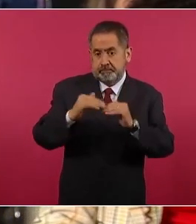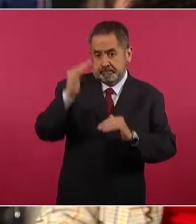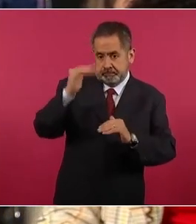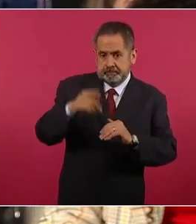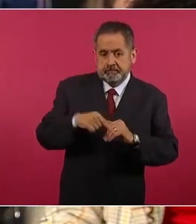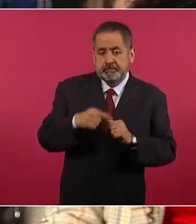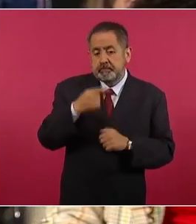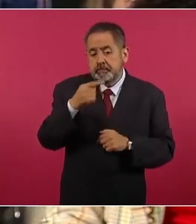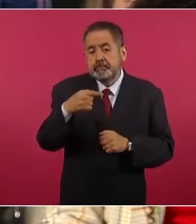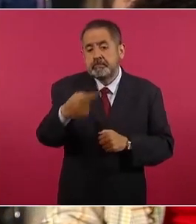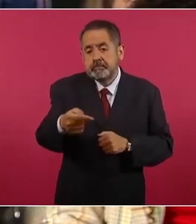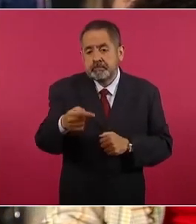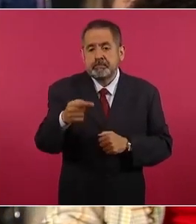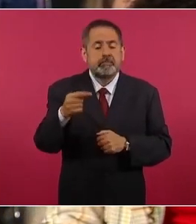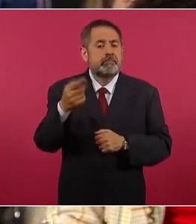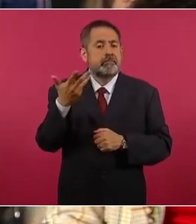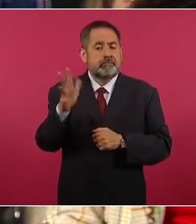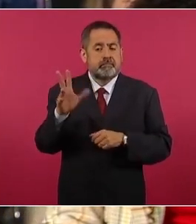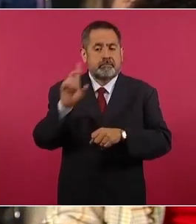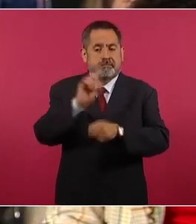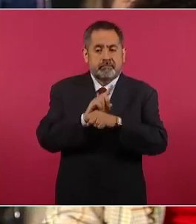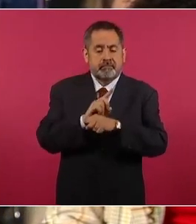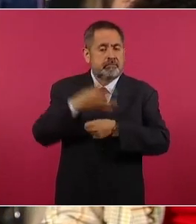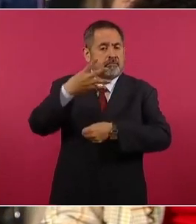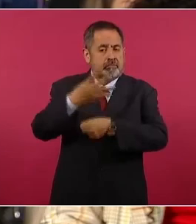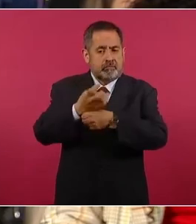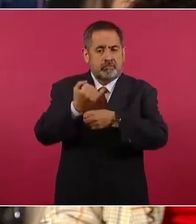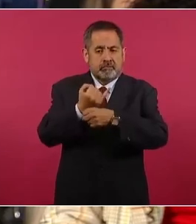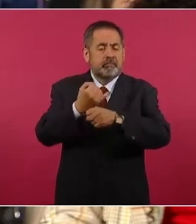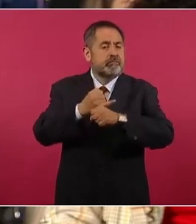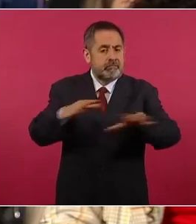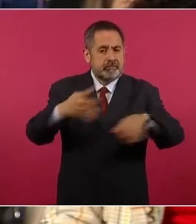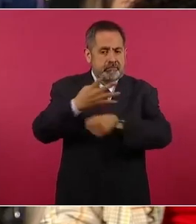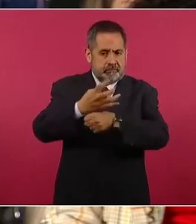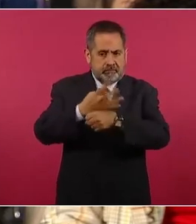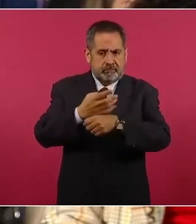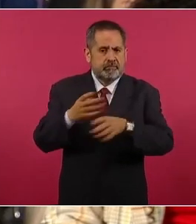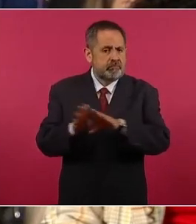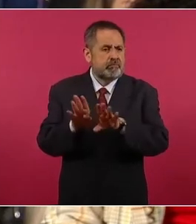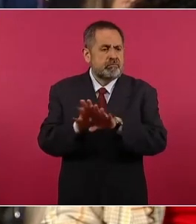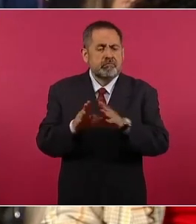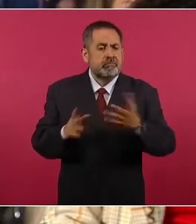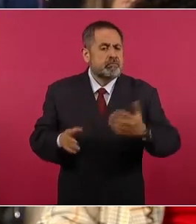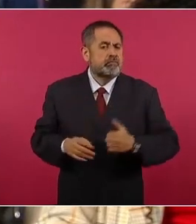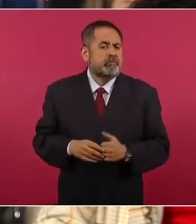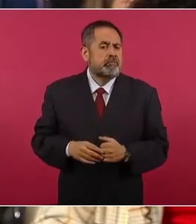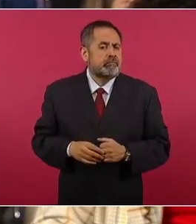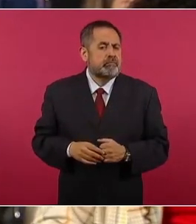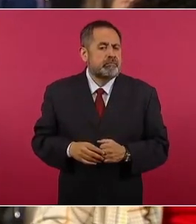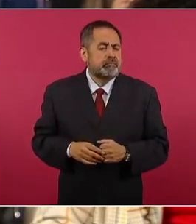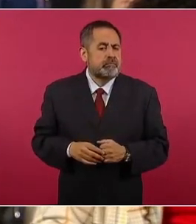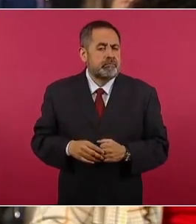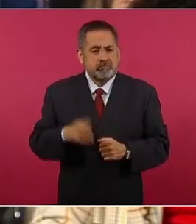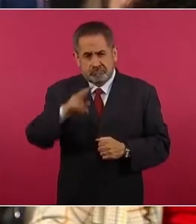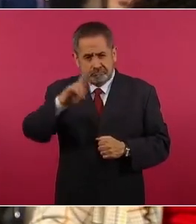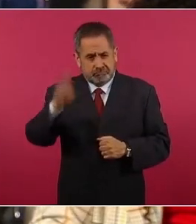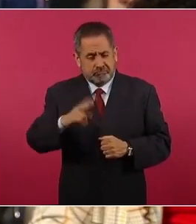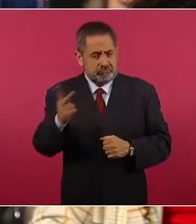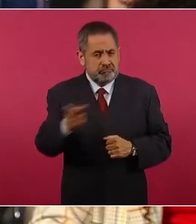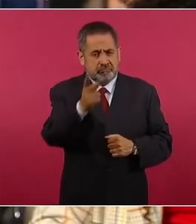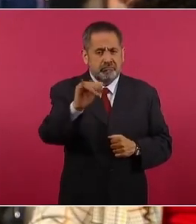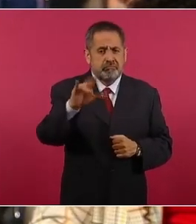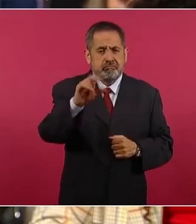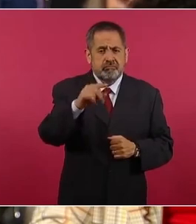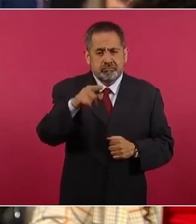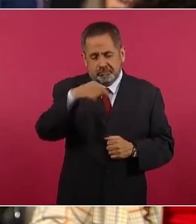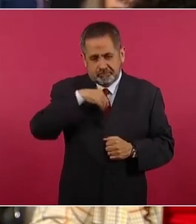a diez días de que rinda su cuarto informe de gobierno, la pregunta es, señor presidente, ¿es cierto o no que usted estuvo